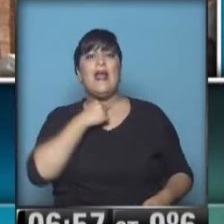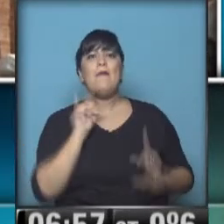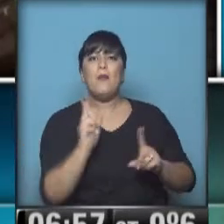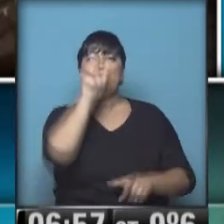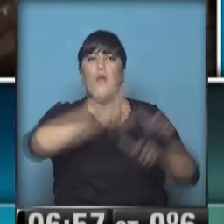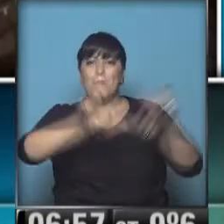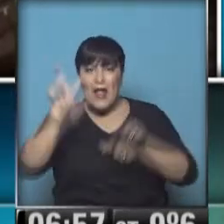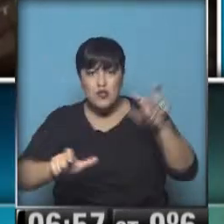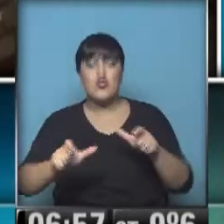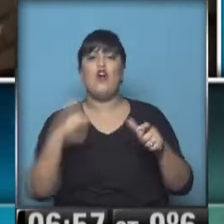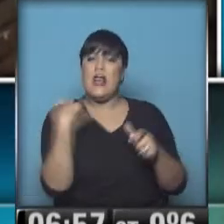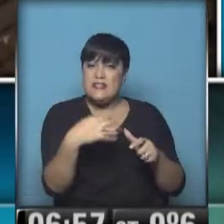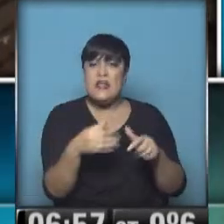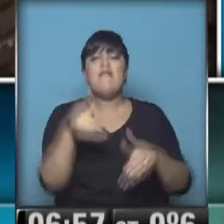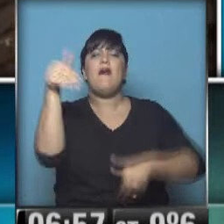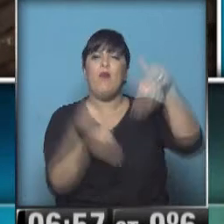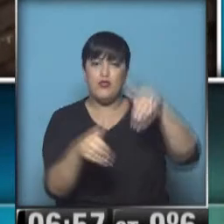Exigieron los manifestantes.